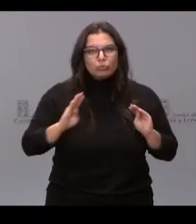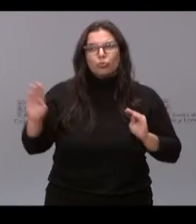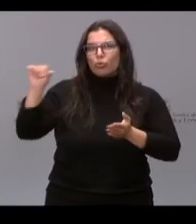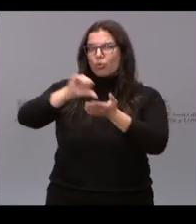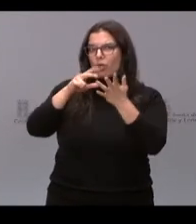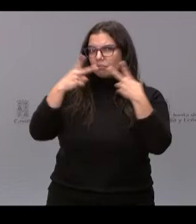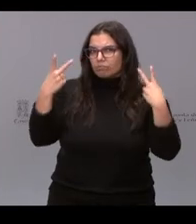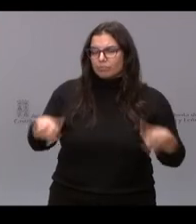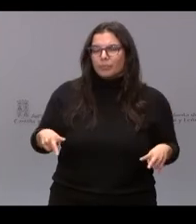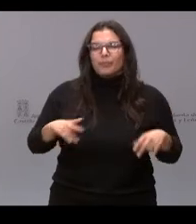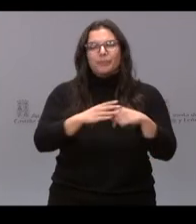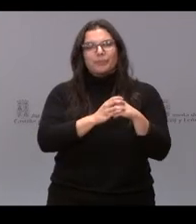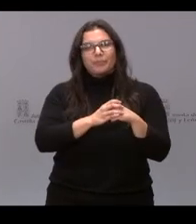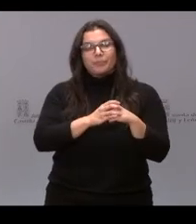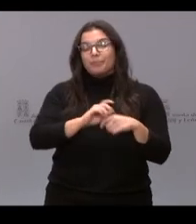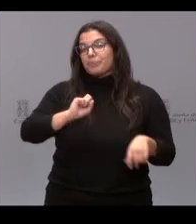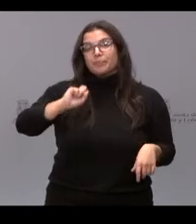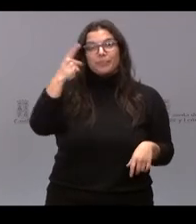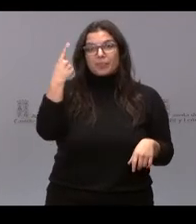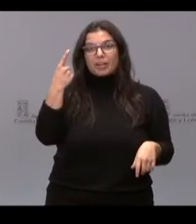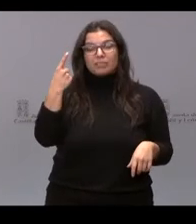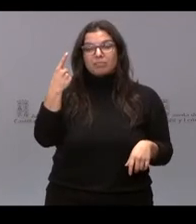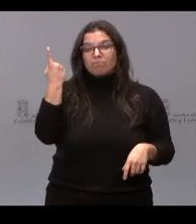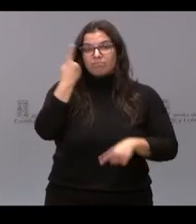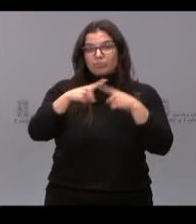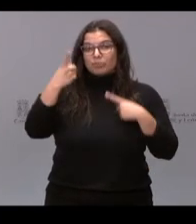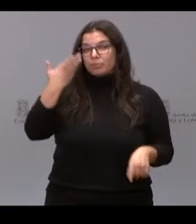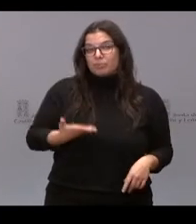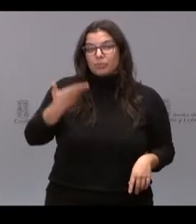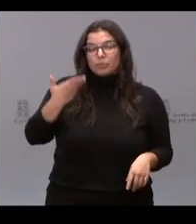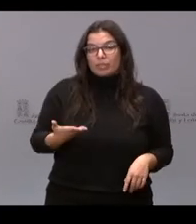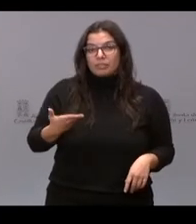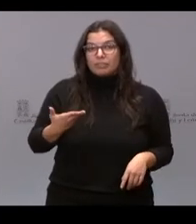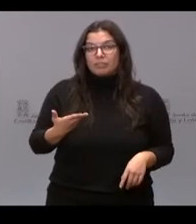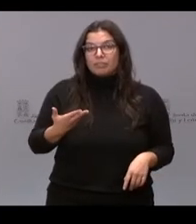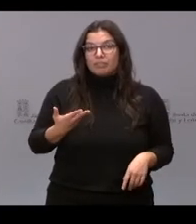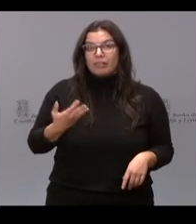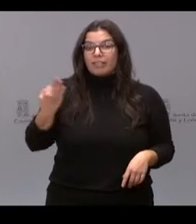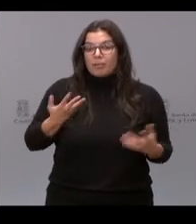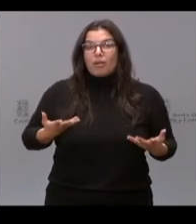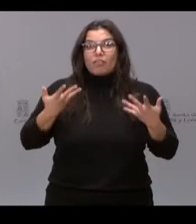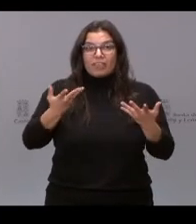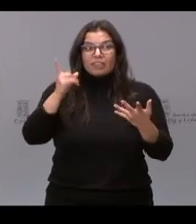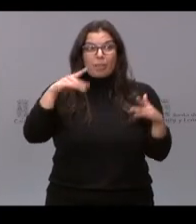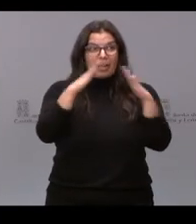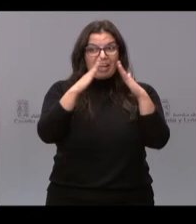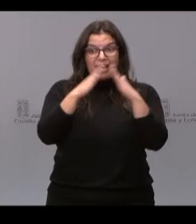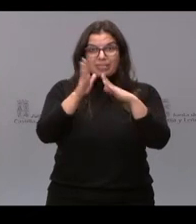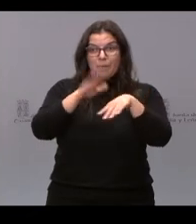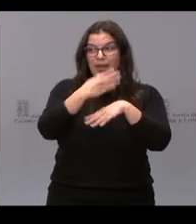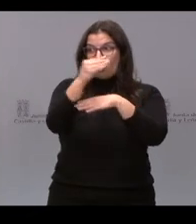urbano. Y, sobre todo, algo muy importante. Tiene que haber vivienda para los jóvenes,